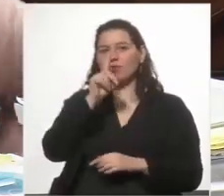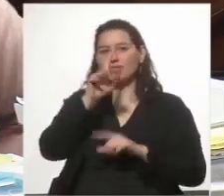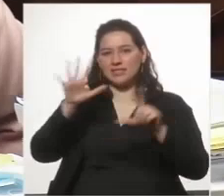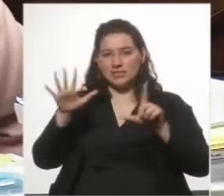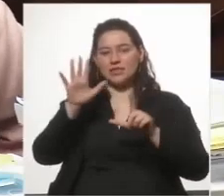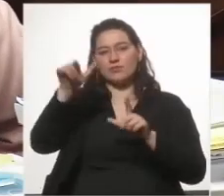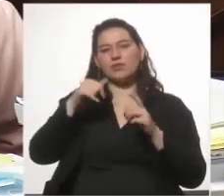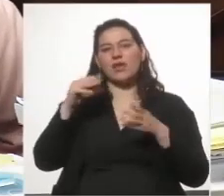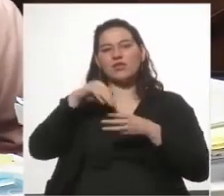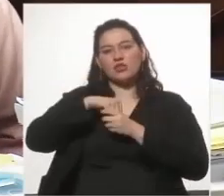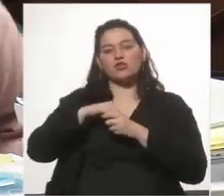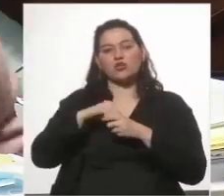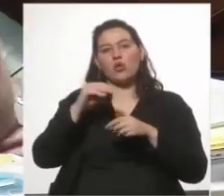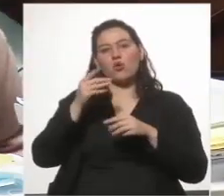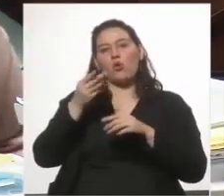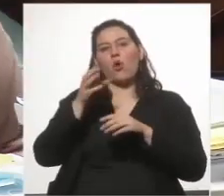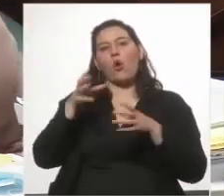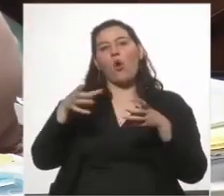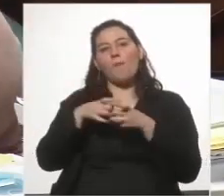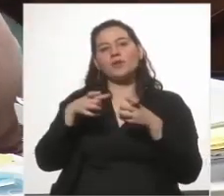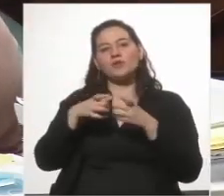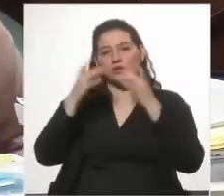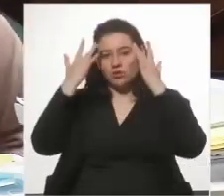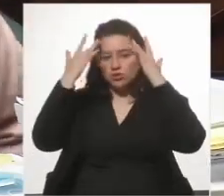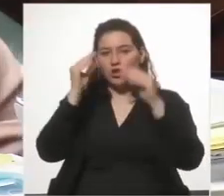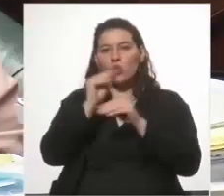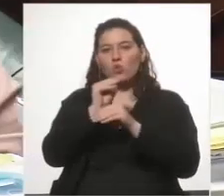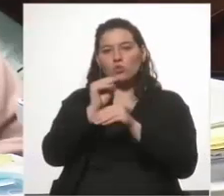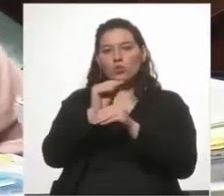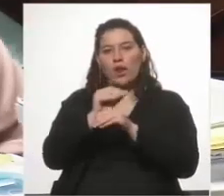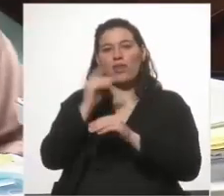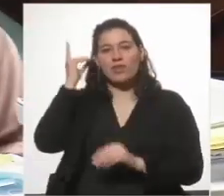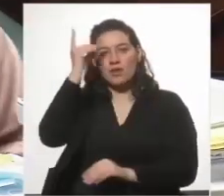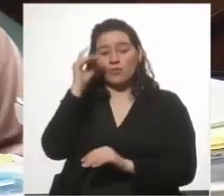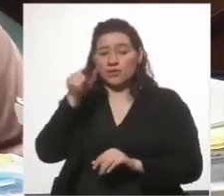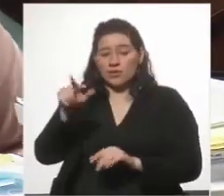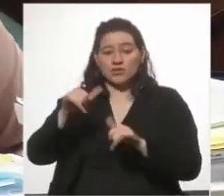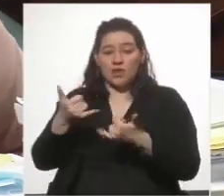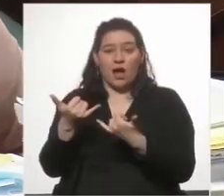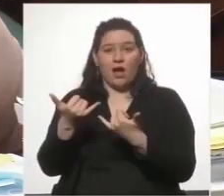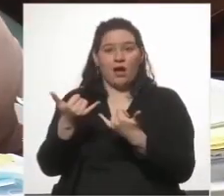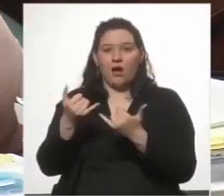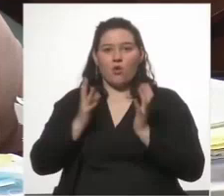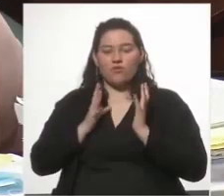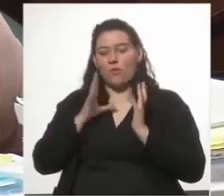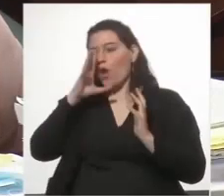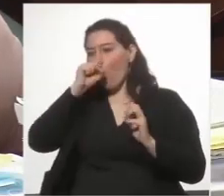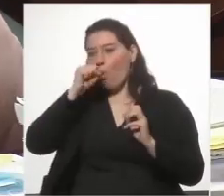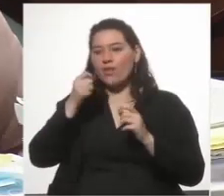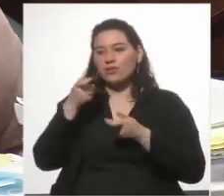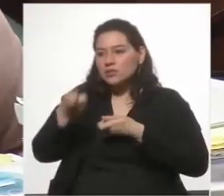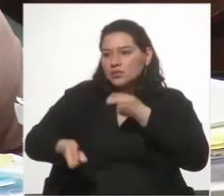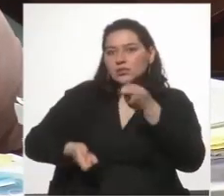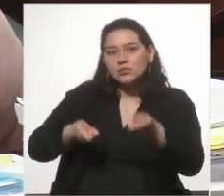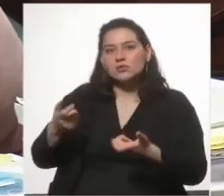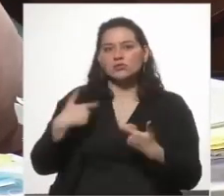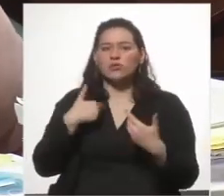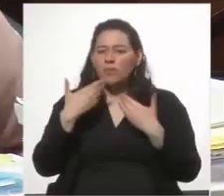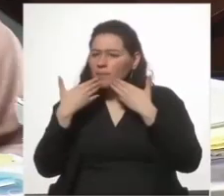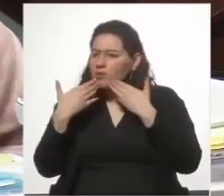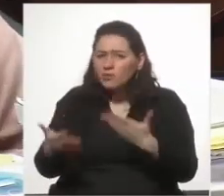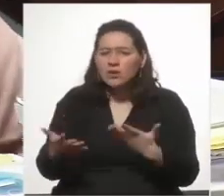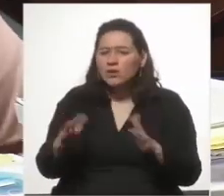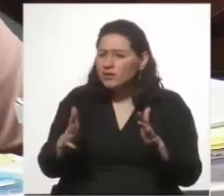la Comisión de Educación y Cultura de Diputados, porque se jubiló, porque no aguantaba las presiones. Y yo le pregunté,